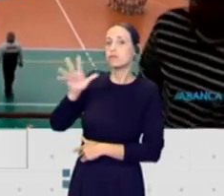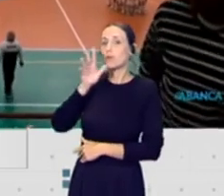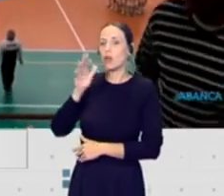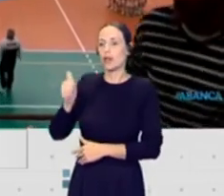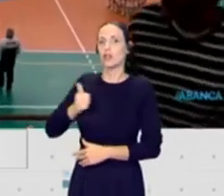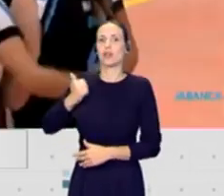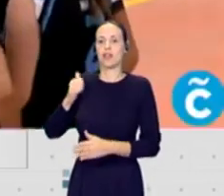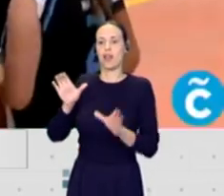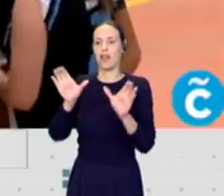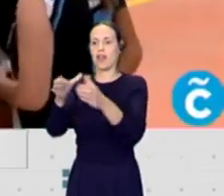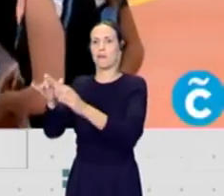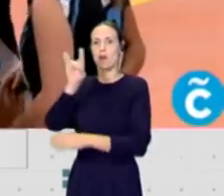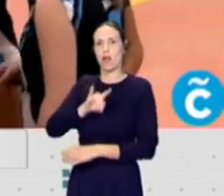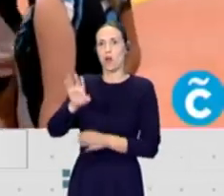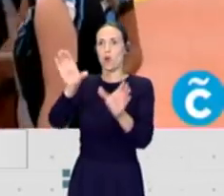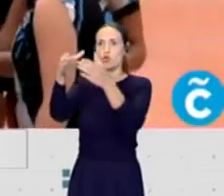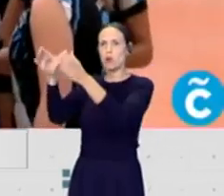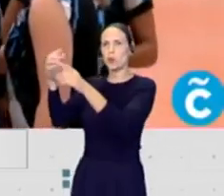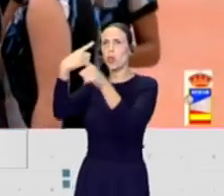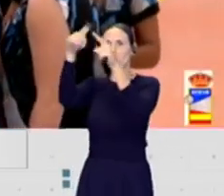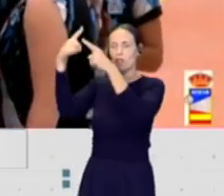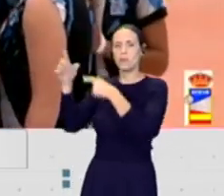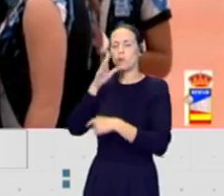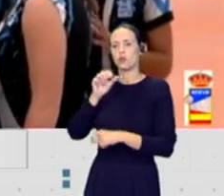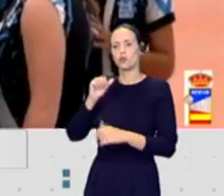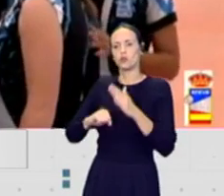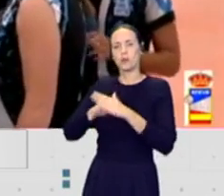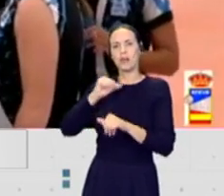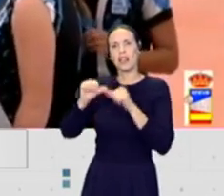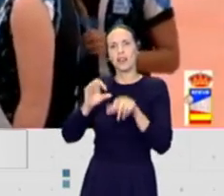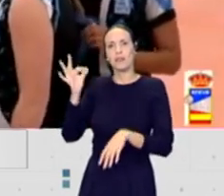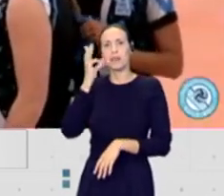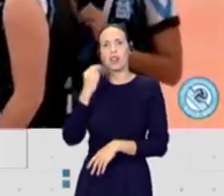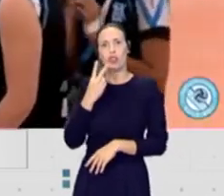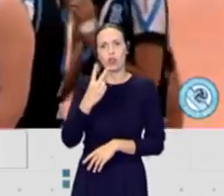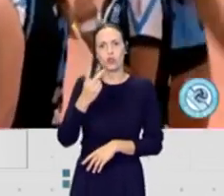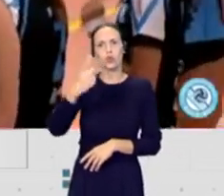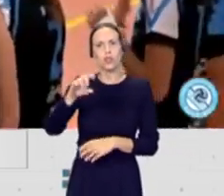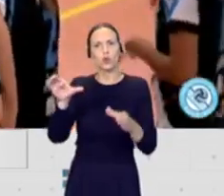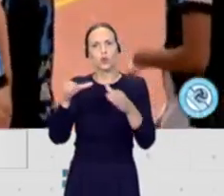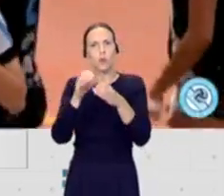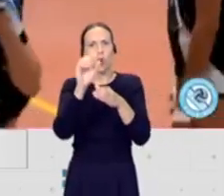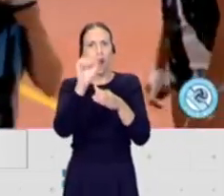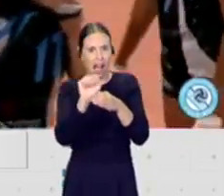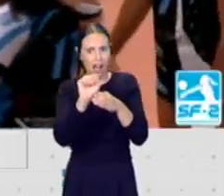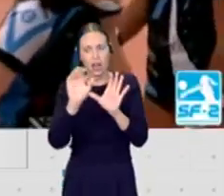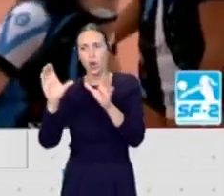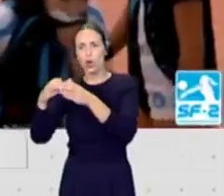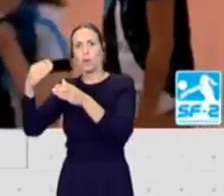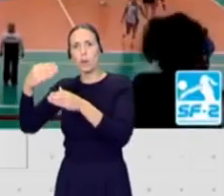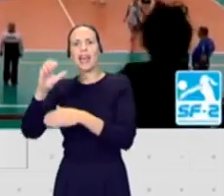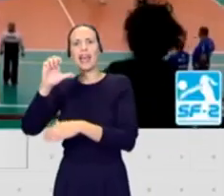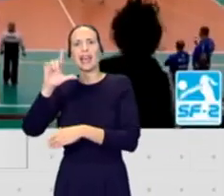equipos canarios en otros grupos. También sorprende, en la Superliga Femenina 2, que en el grupo B, ustedes están en el grupo A. En el grupo B está el Elite